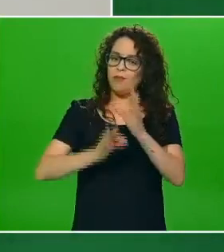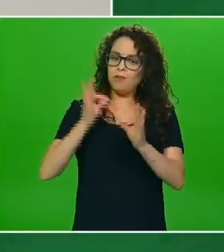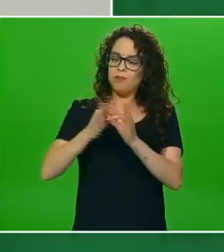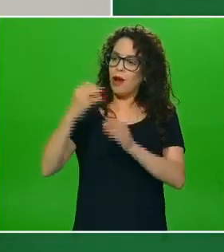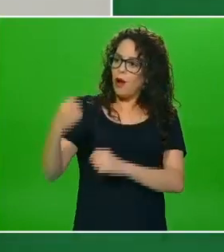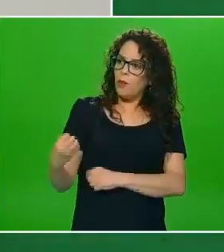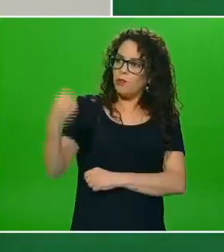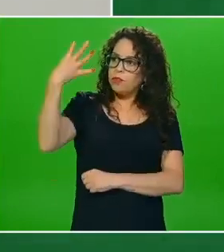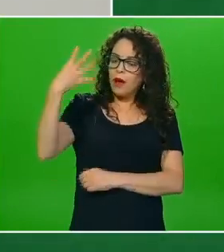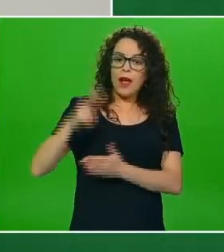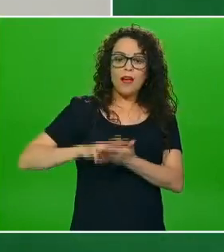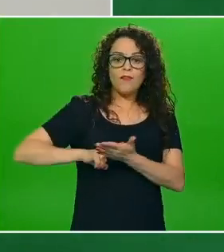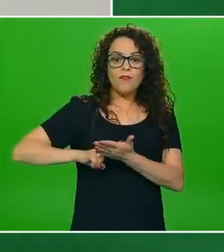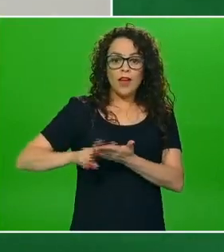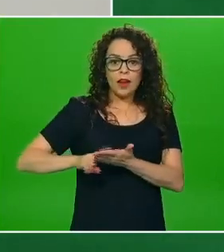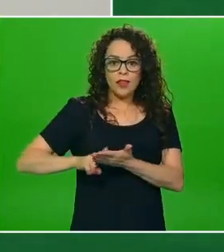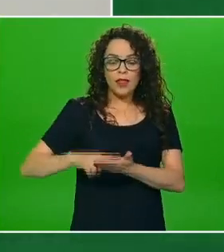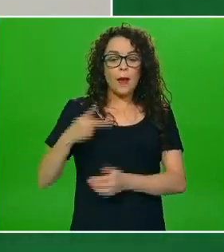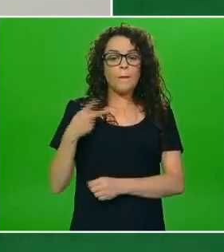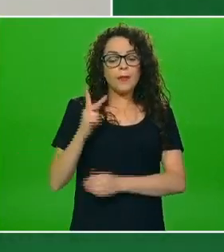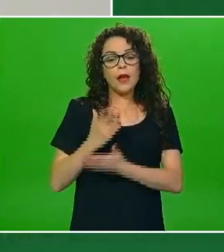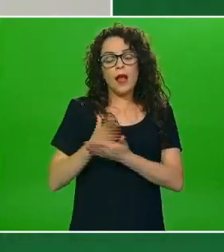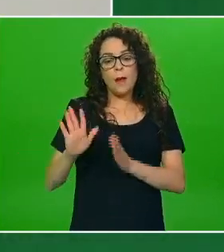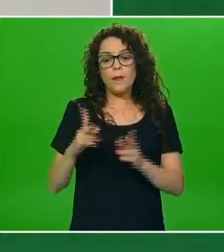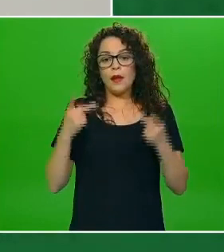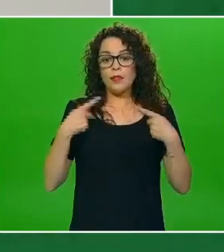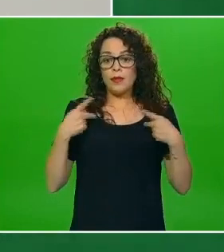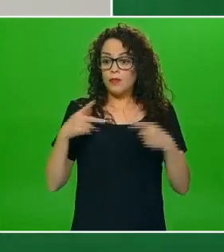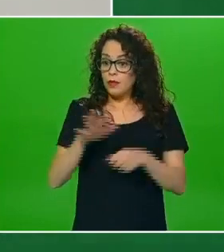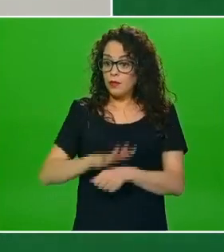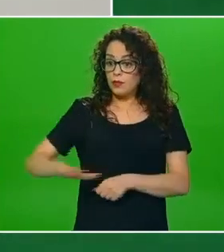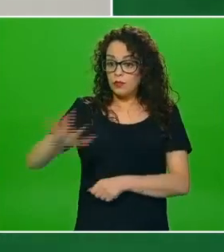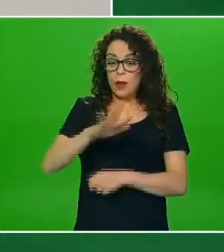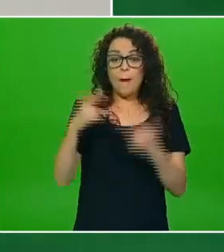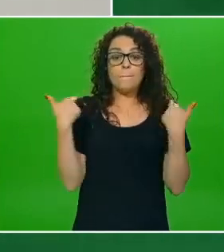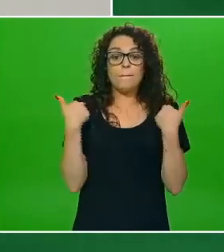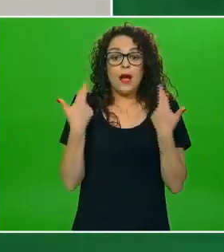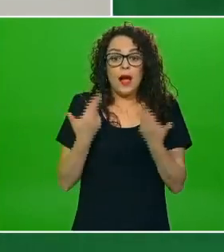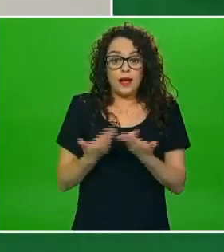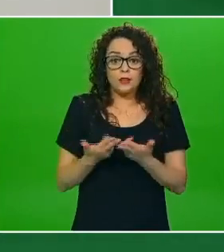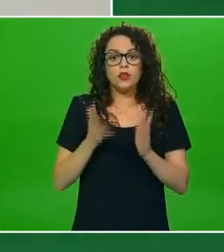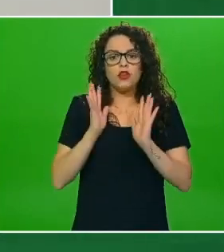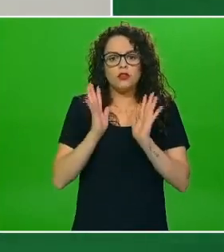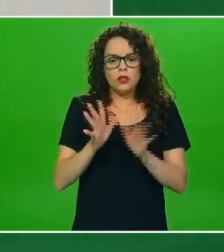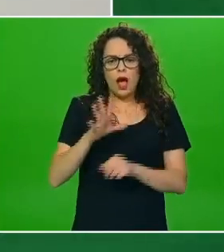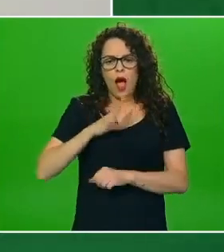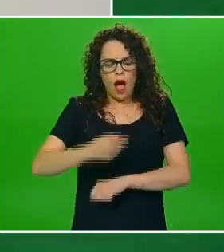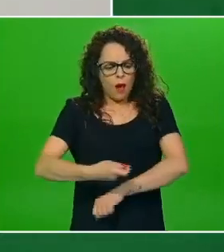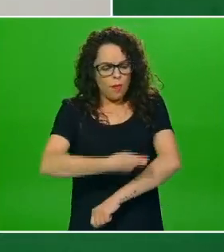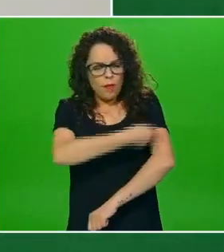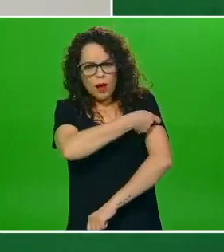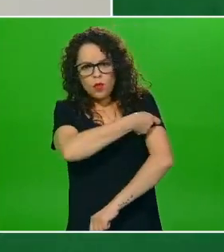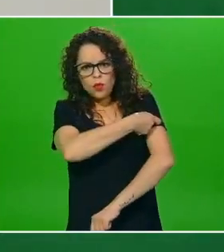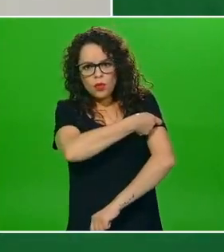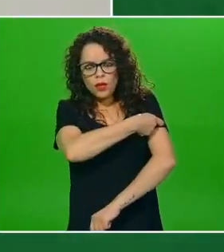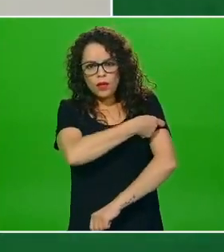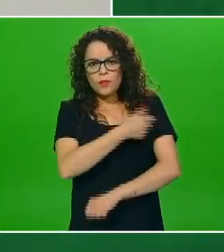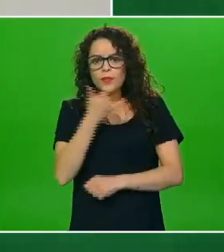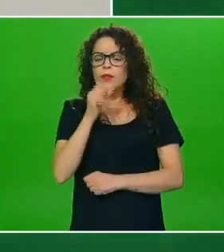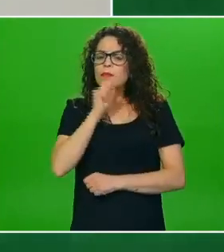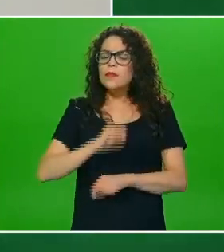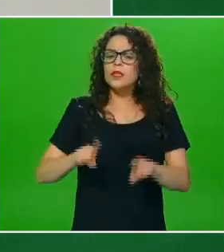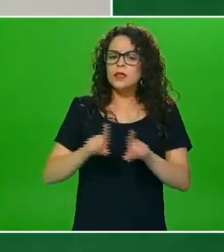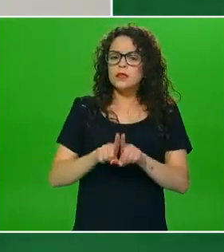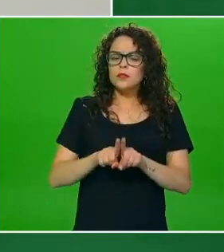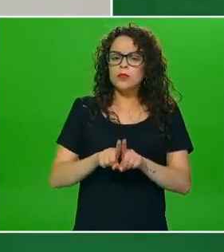pero además porque tenían entonces ya su población de trabajadores de la educación vacunados y porque habían logrado implementar